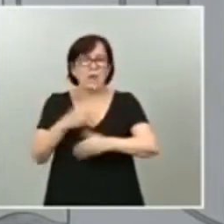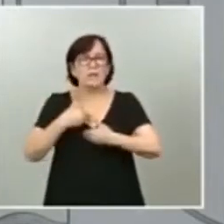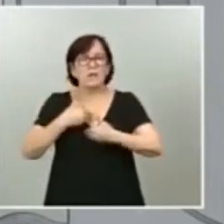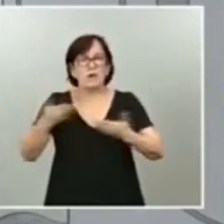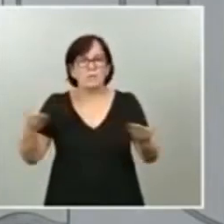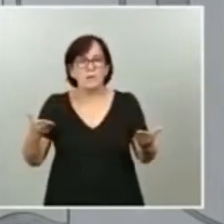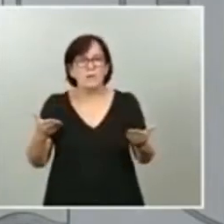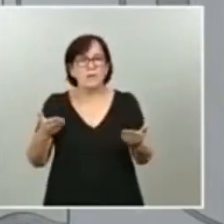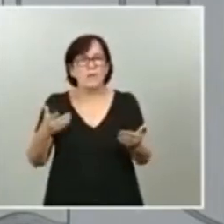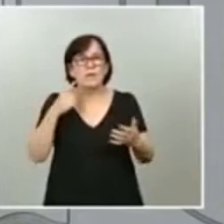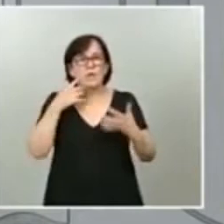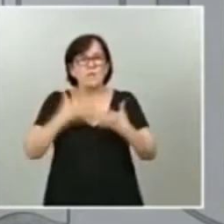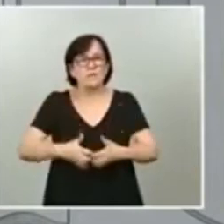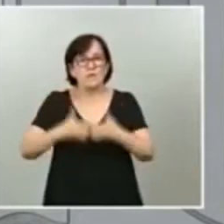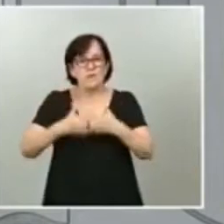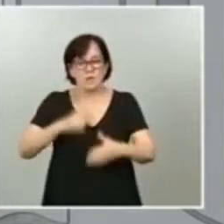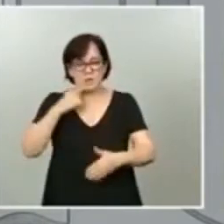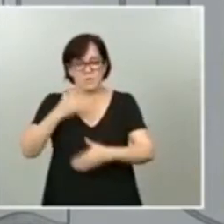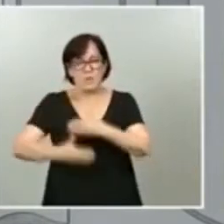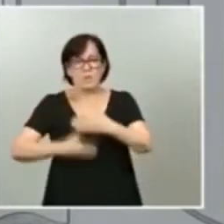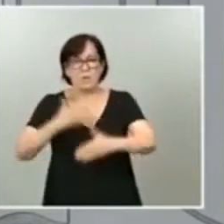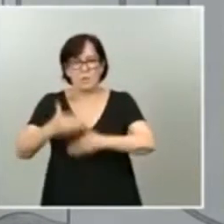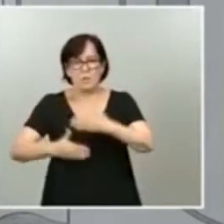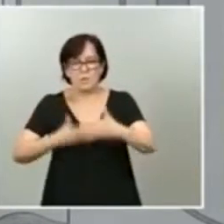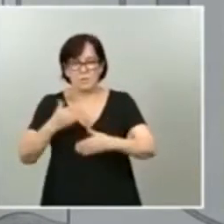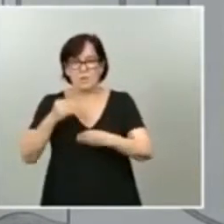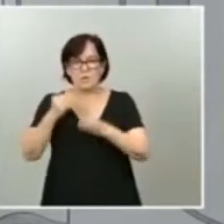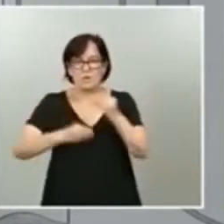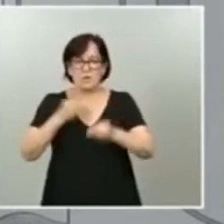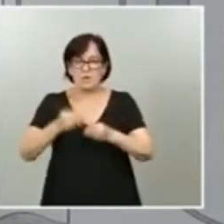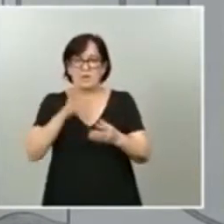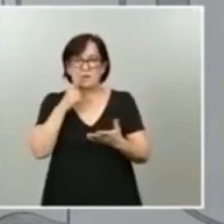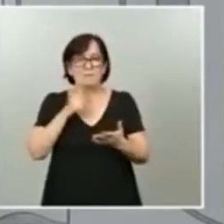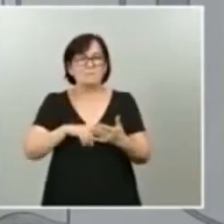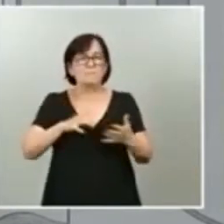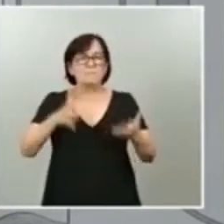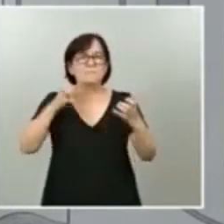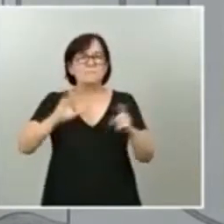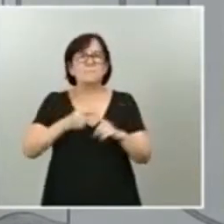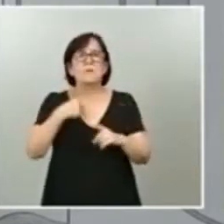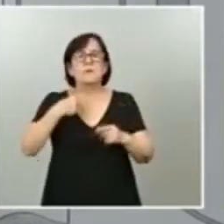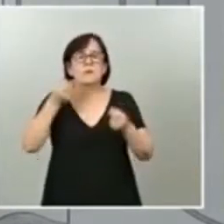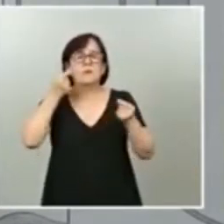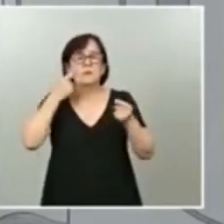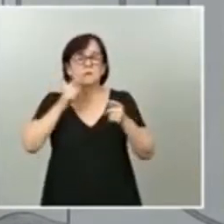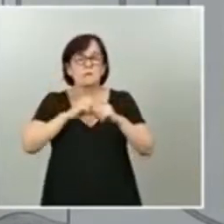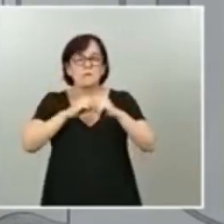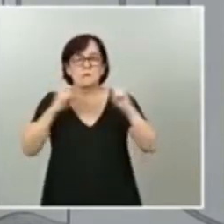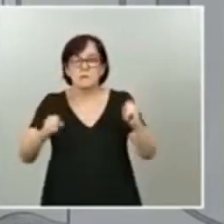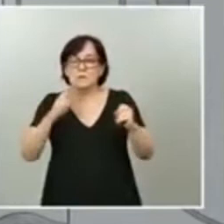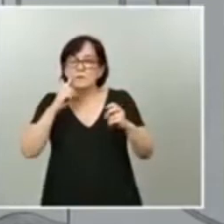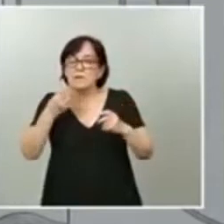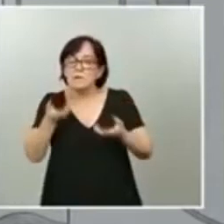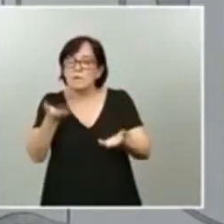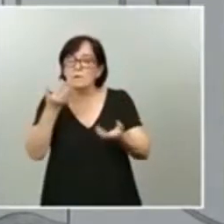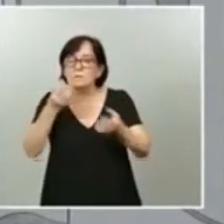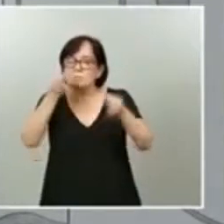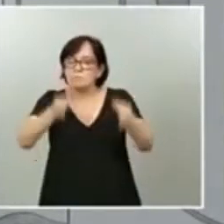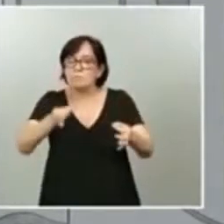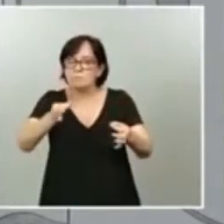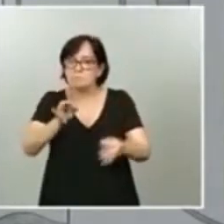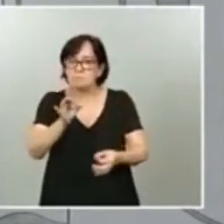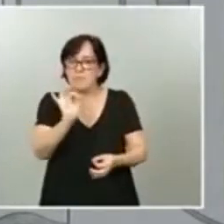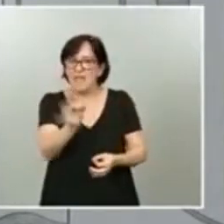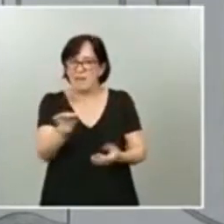funcionamiento, los procedimientos que se arbitran, consiguen al final desvelar toda la verdad que hay detrás de cada uno de los